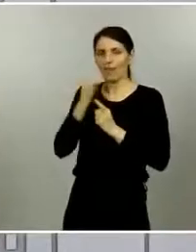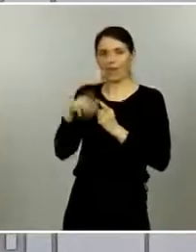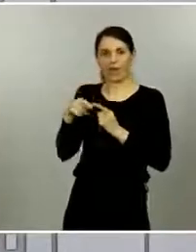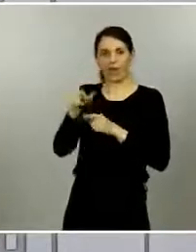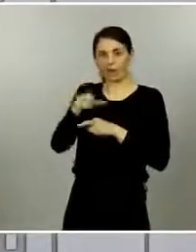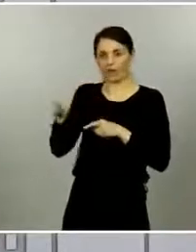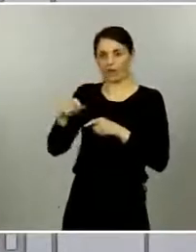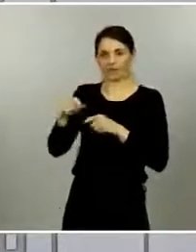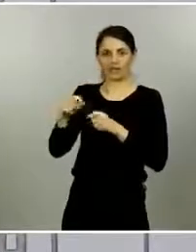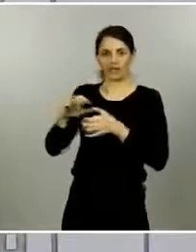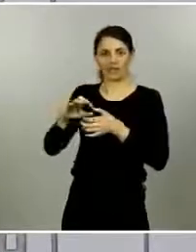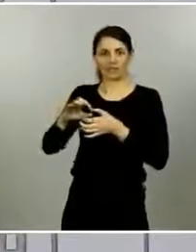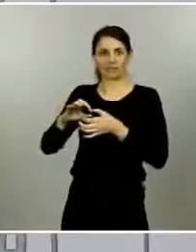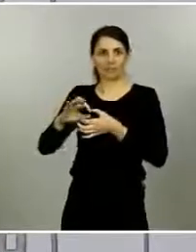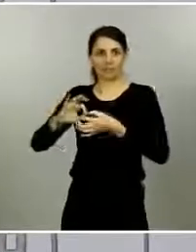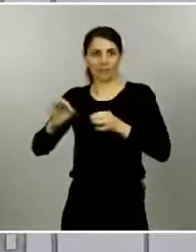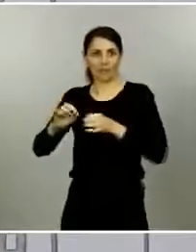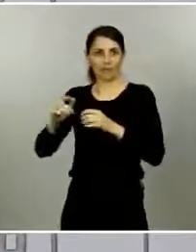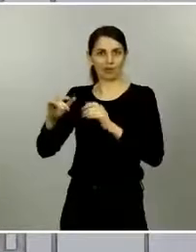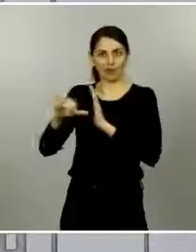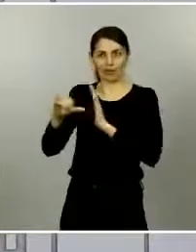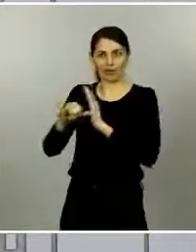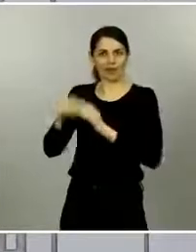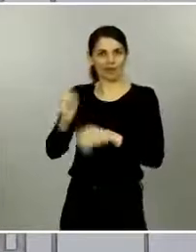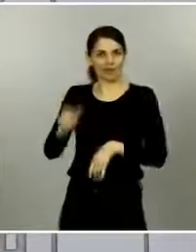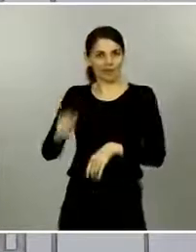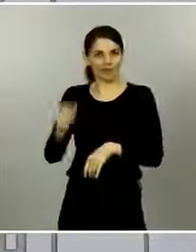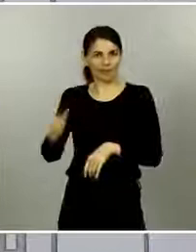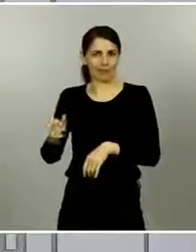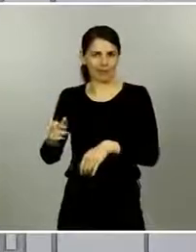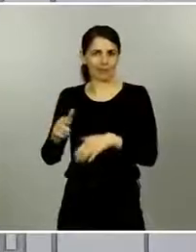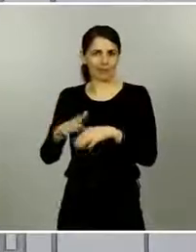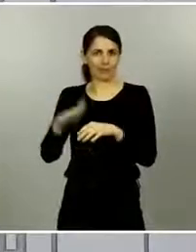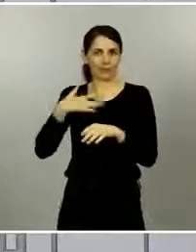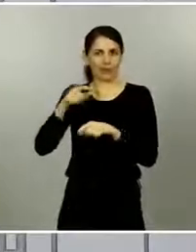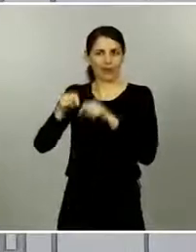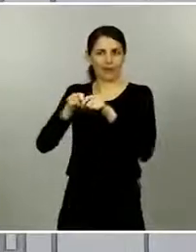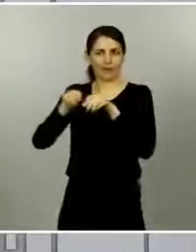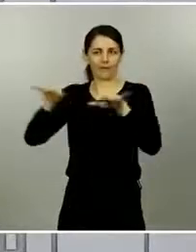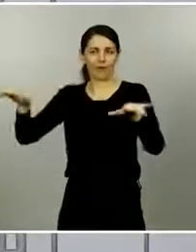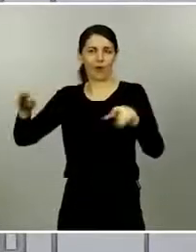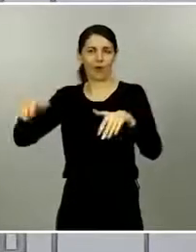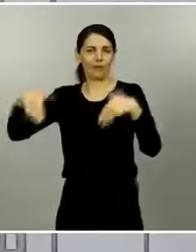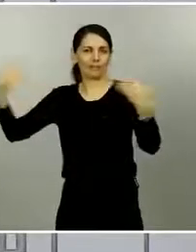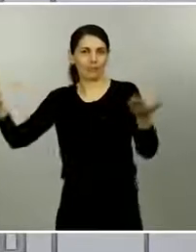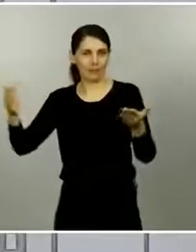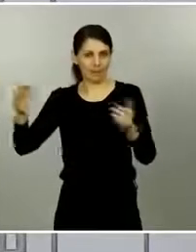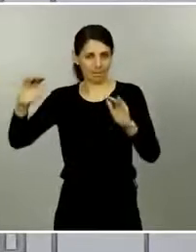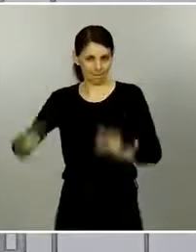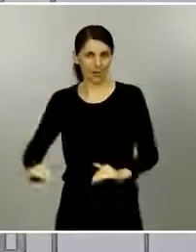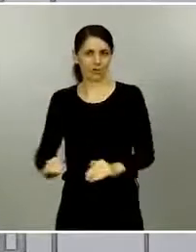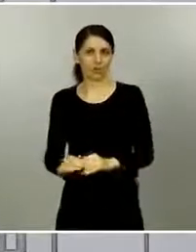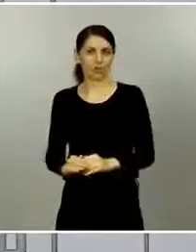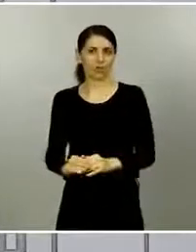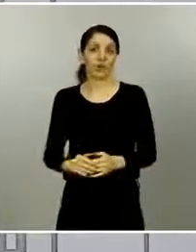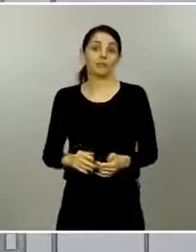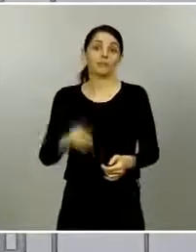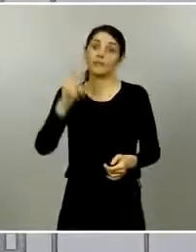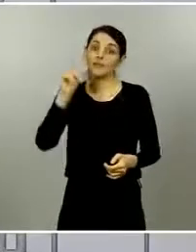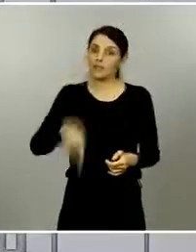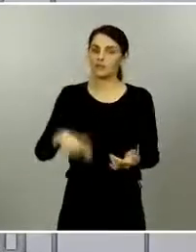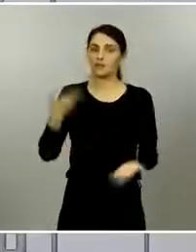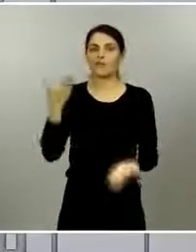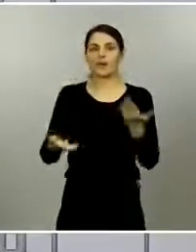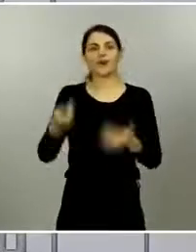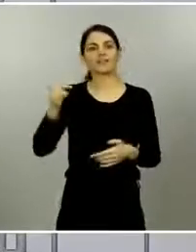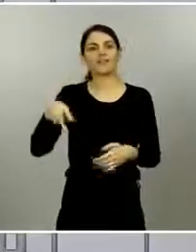reduce el riesgo de que esos núcleos puedan transmitir fuera de esa zona luego hay que valorar el tiempo de contacto estrecho